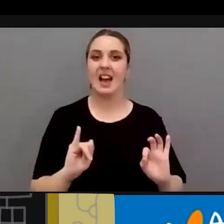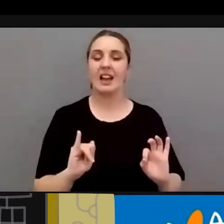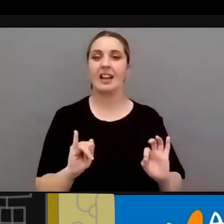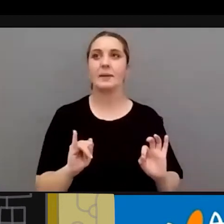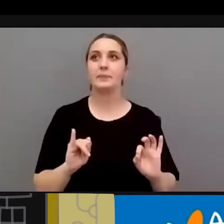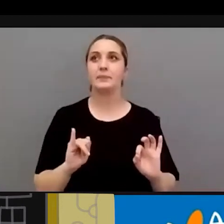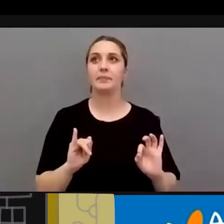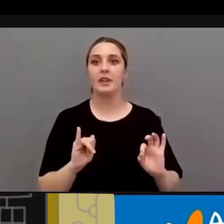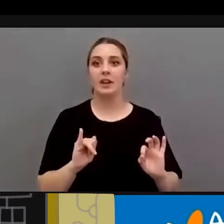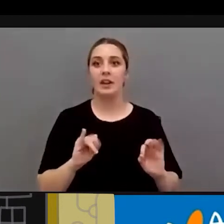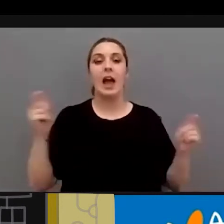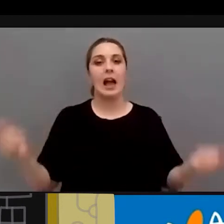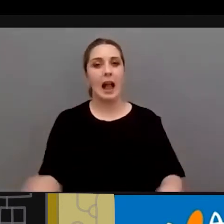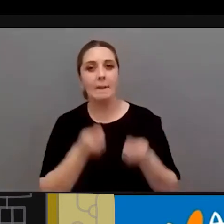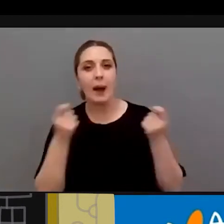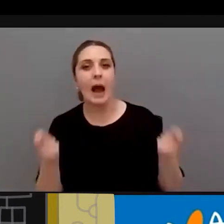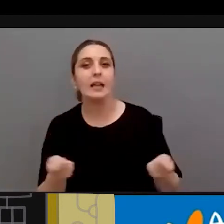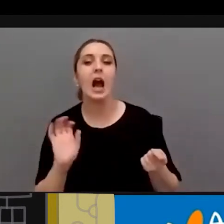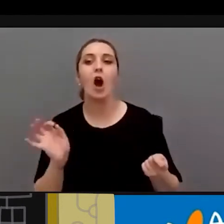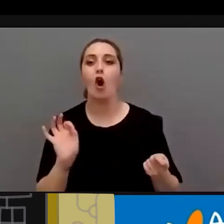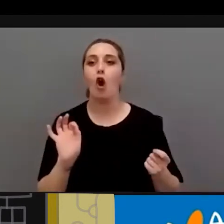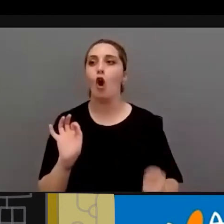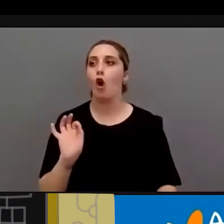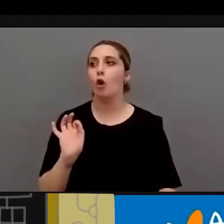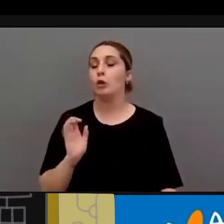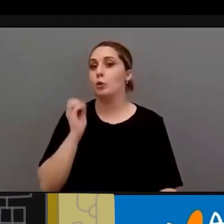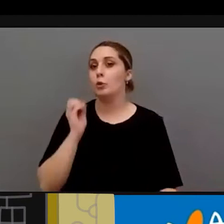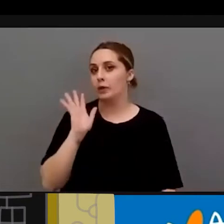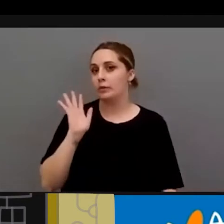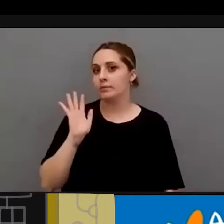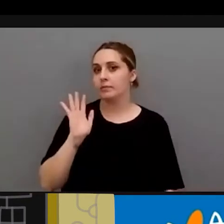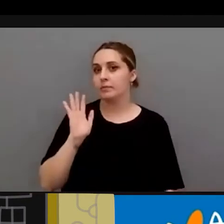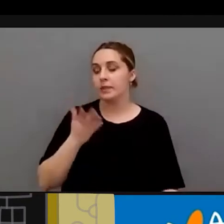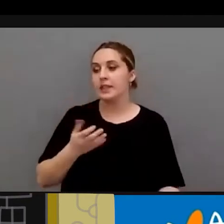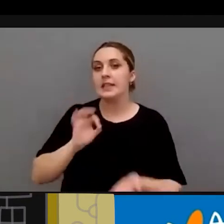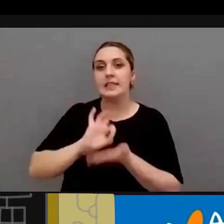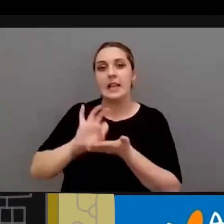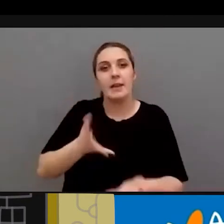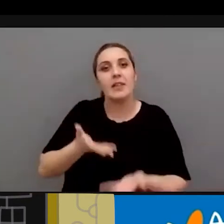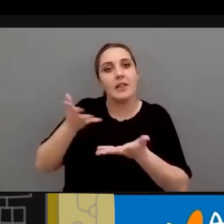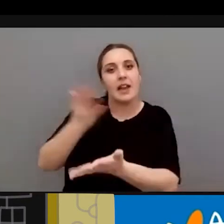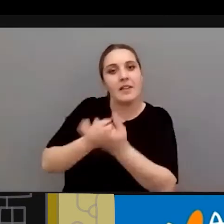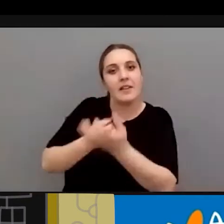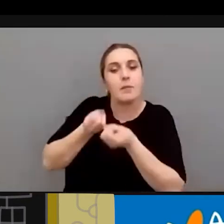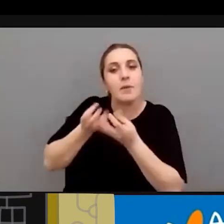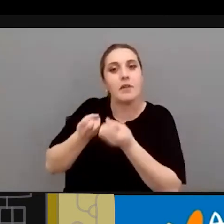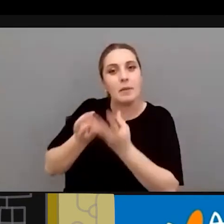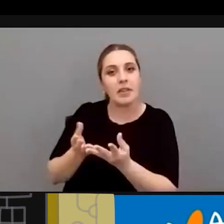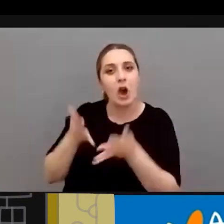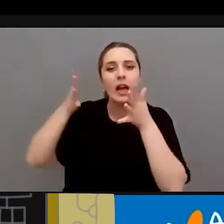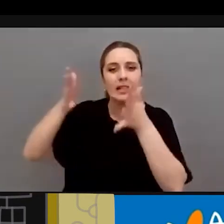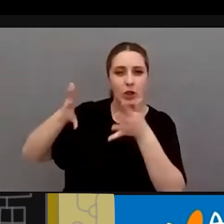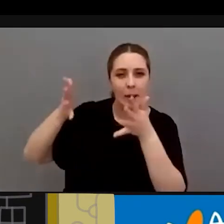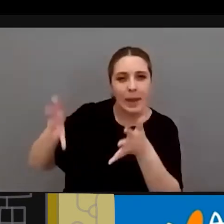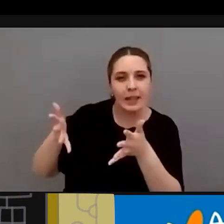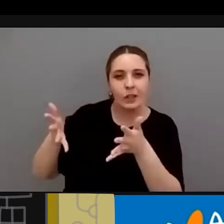las campañas la bueno pues quiero decir la prestación de los servicios de información de asesoramiento